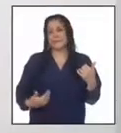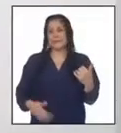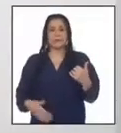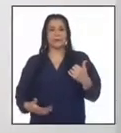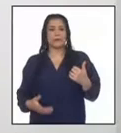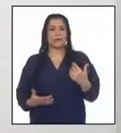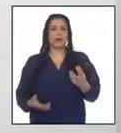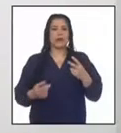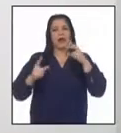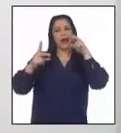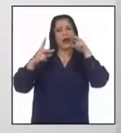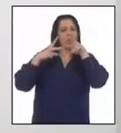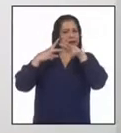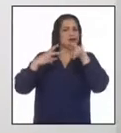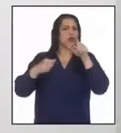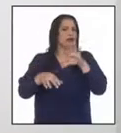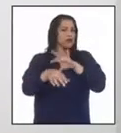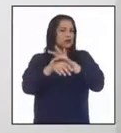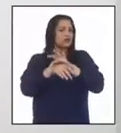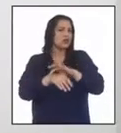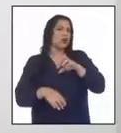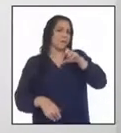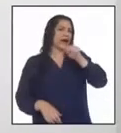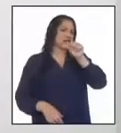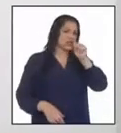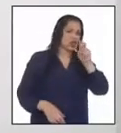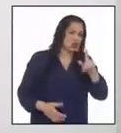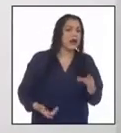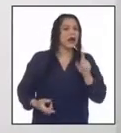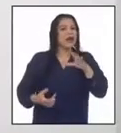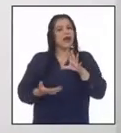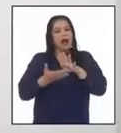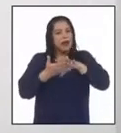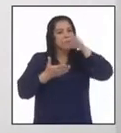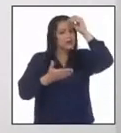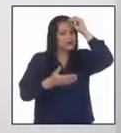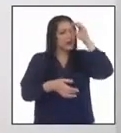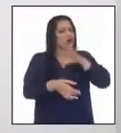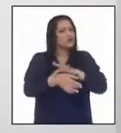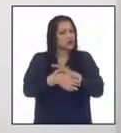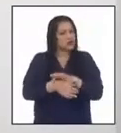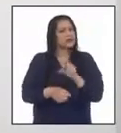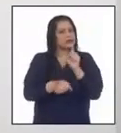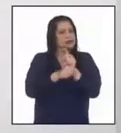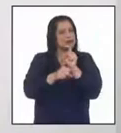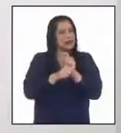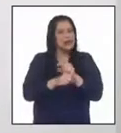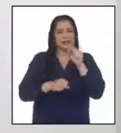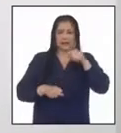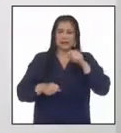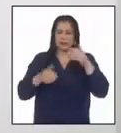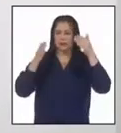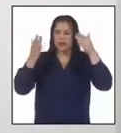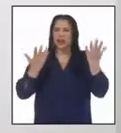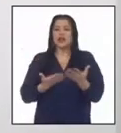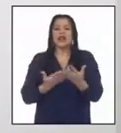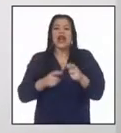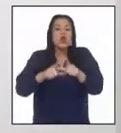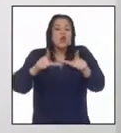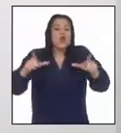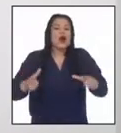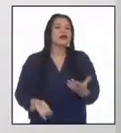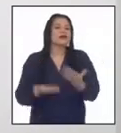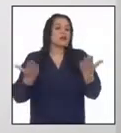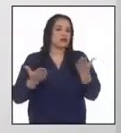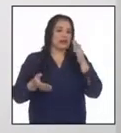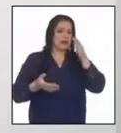En la visión de Carlos Pasoldán, el aprendizaje de los médicos debía considerar el contexto social, el origen